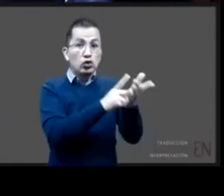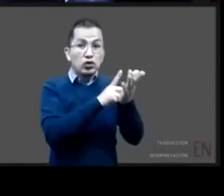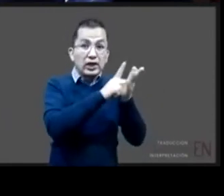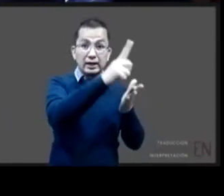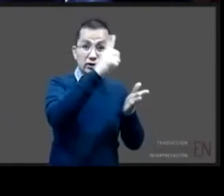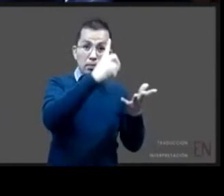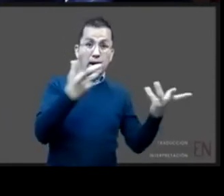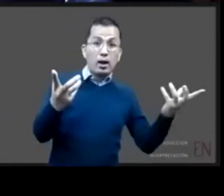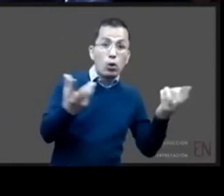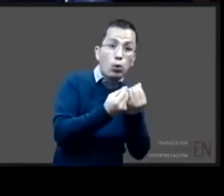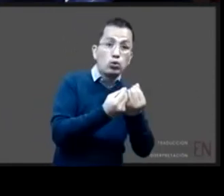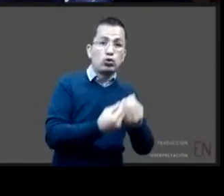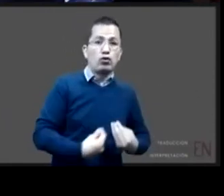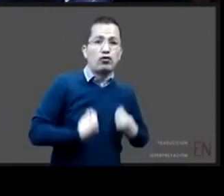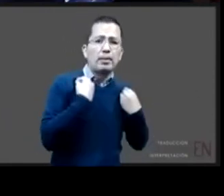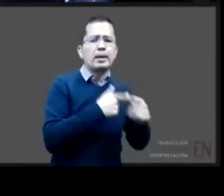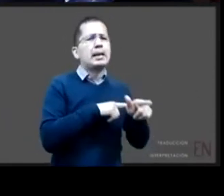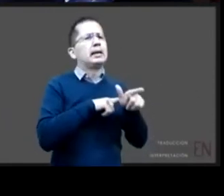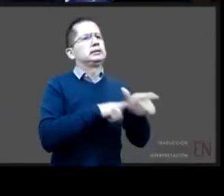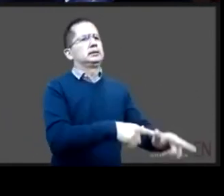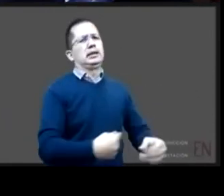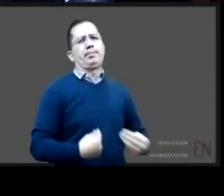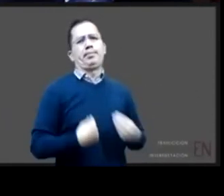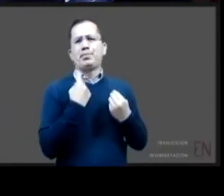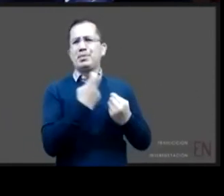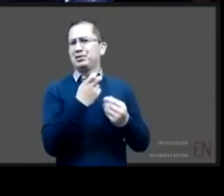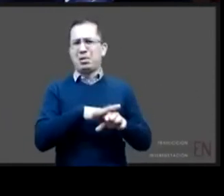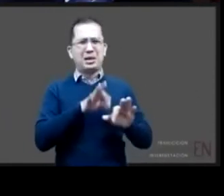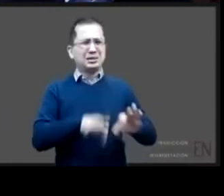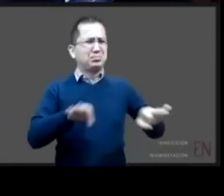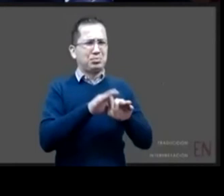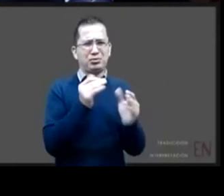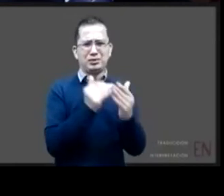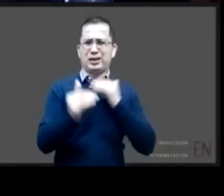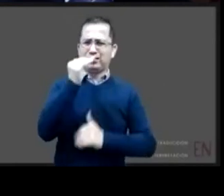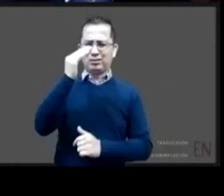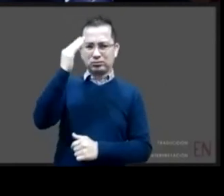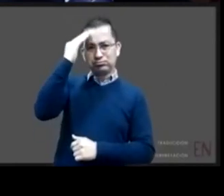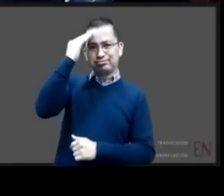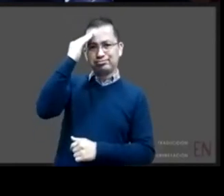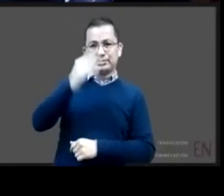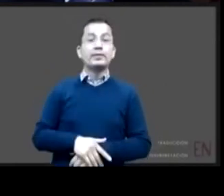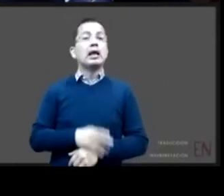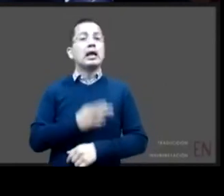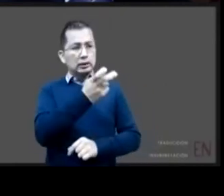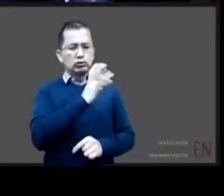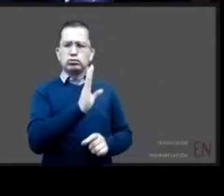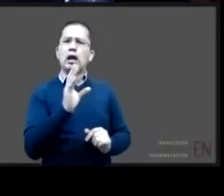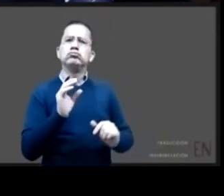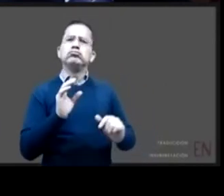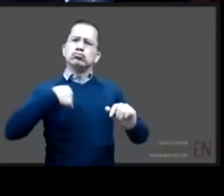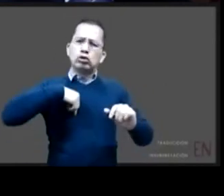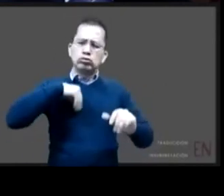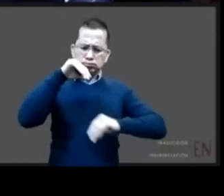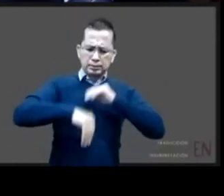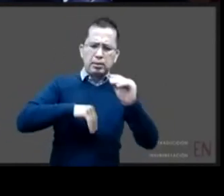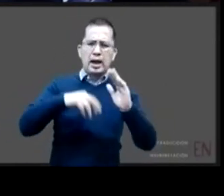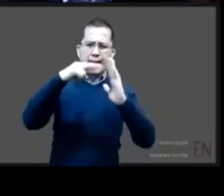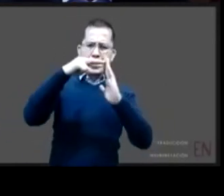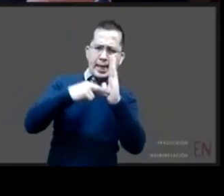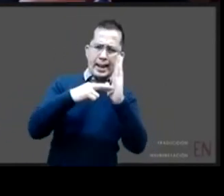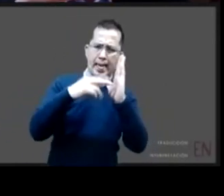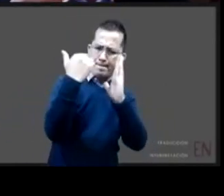modelo donde ya tenemos unos lineamientos donde estos lineamientos van a establecer los requisitos de cómo solicitar